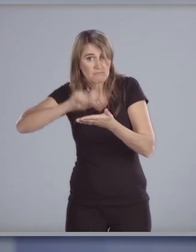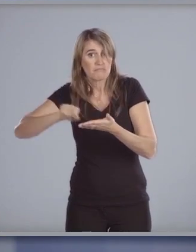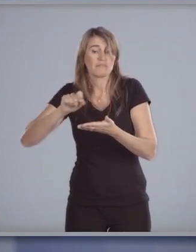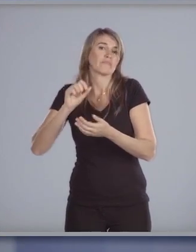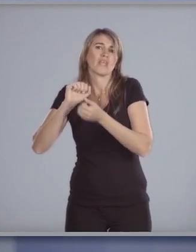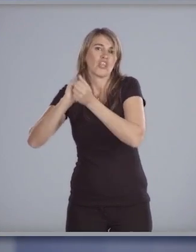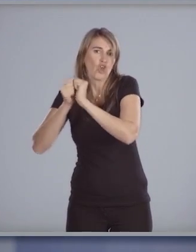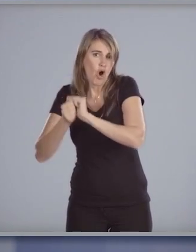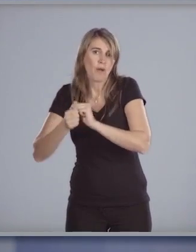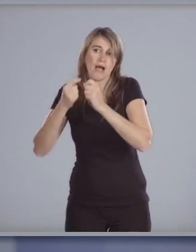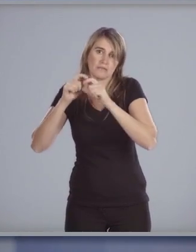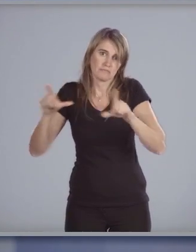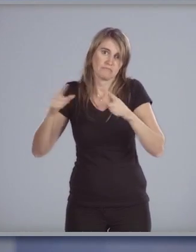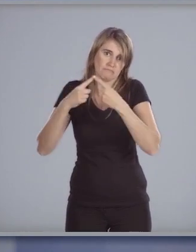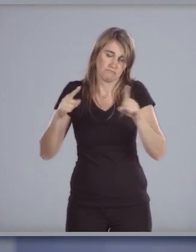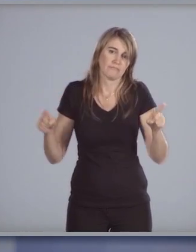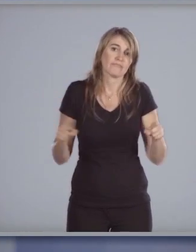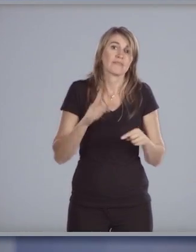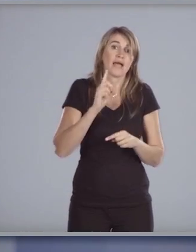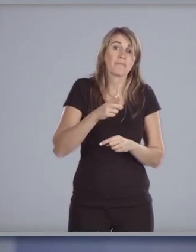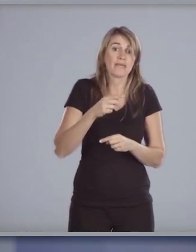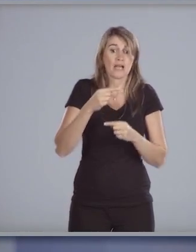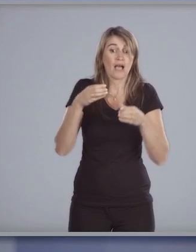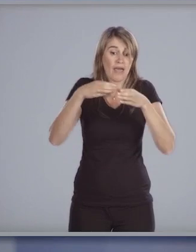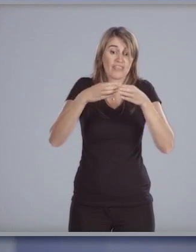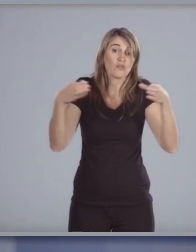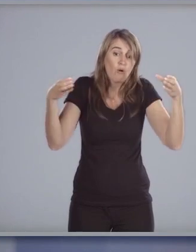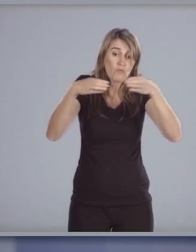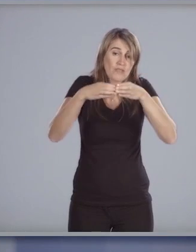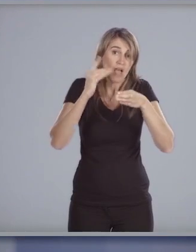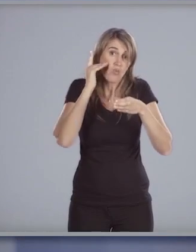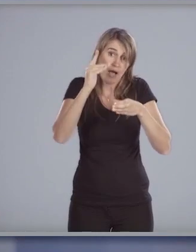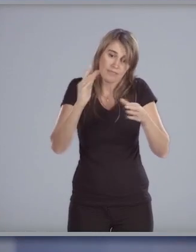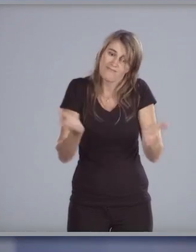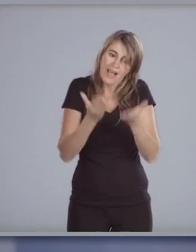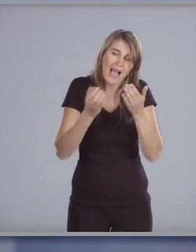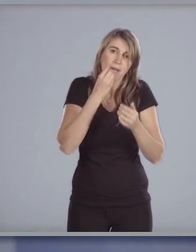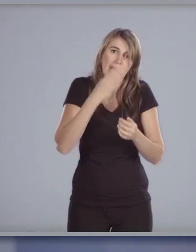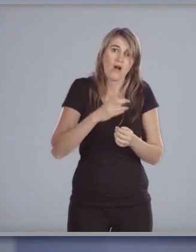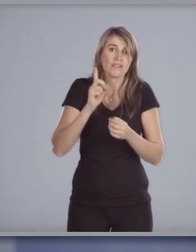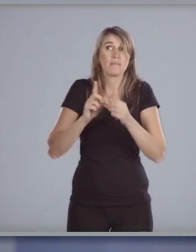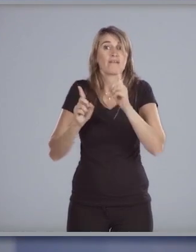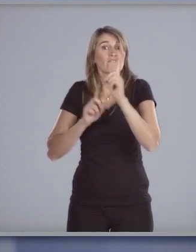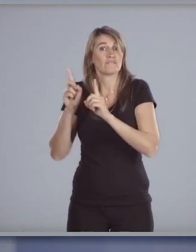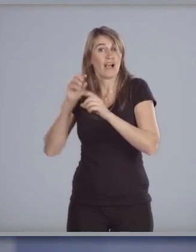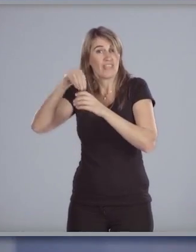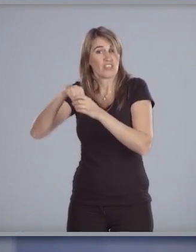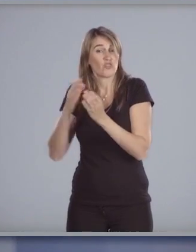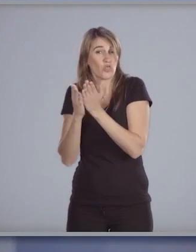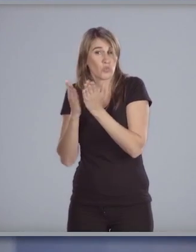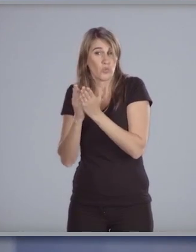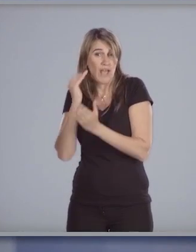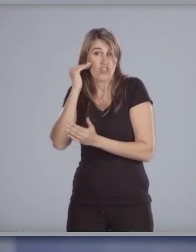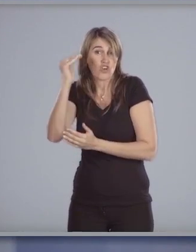el fortalecimiento de las comunidades educativas así como de la carrera docente en términos de